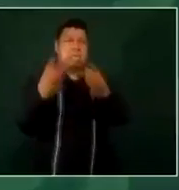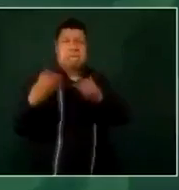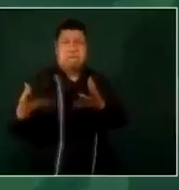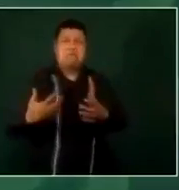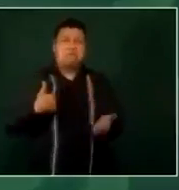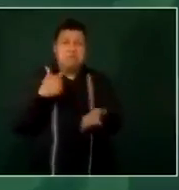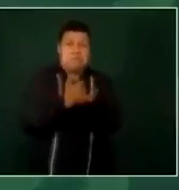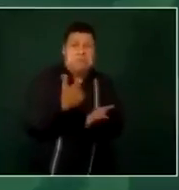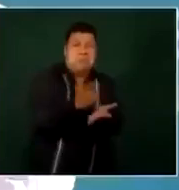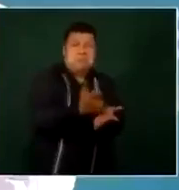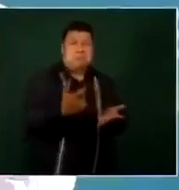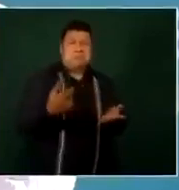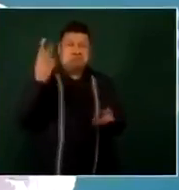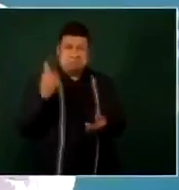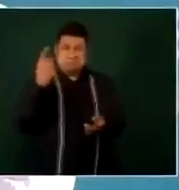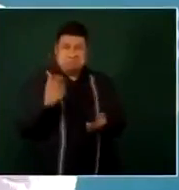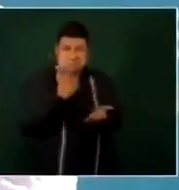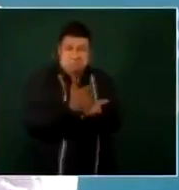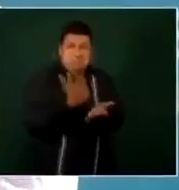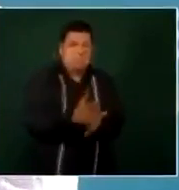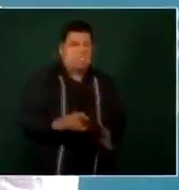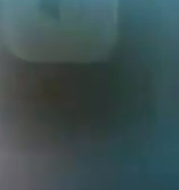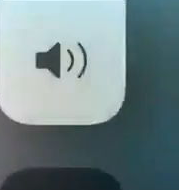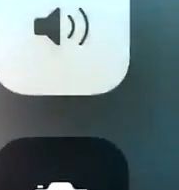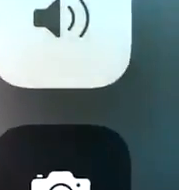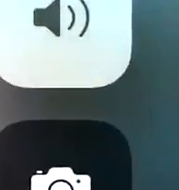subvenciones, no compramos… Mola. Mola.